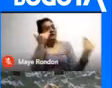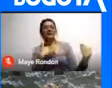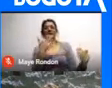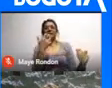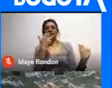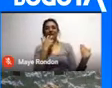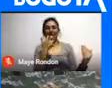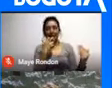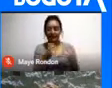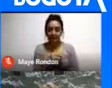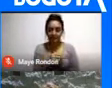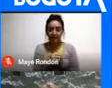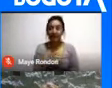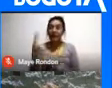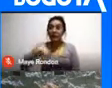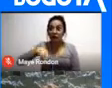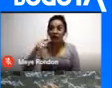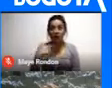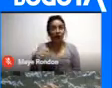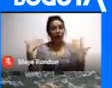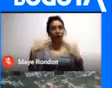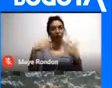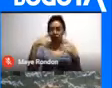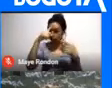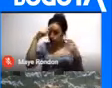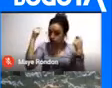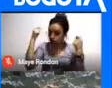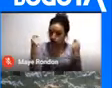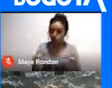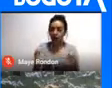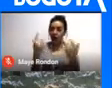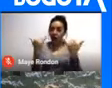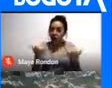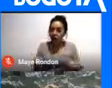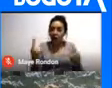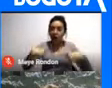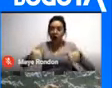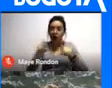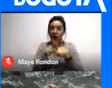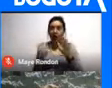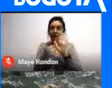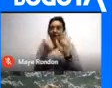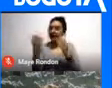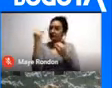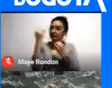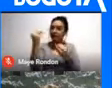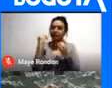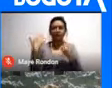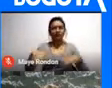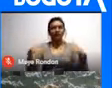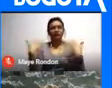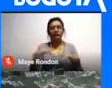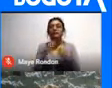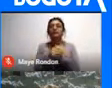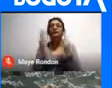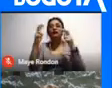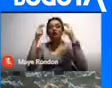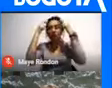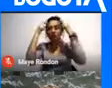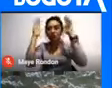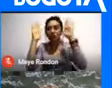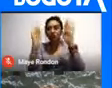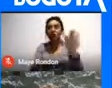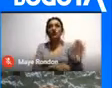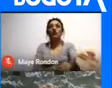Para nosotros es un privilegio Profesor Roberto Tenerlo en esta cátedra Y sobre todo Que esos conocimientos